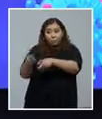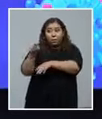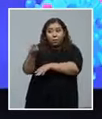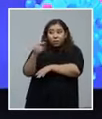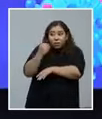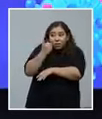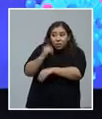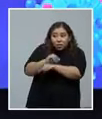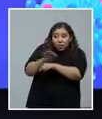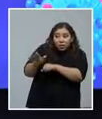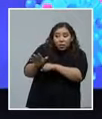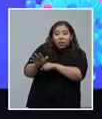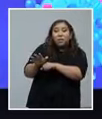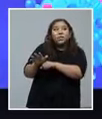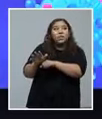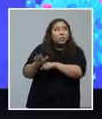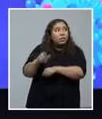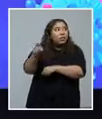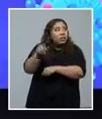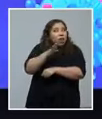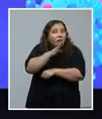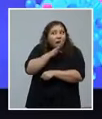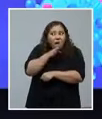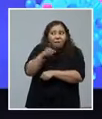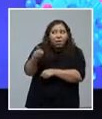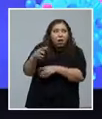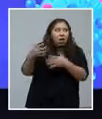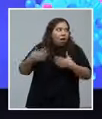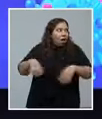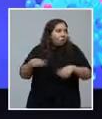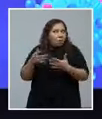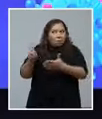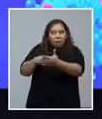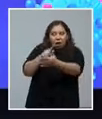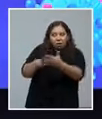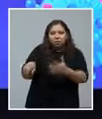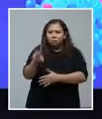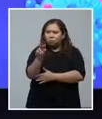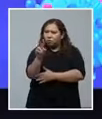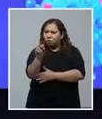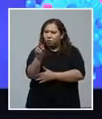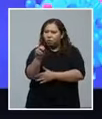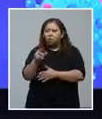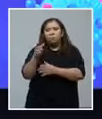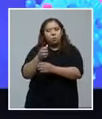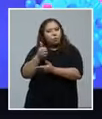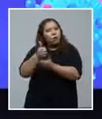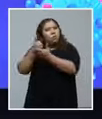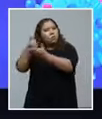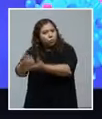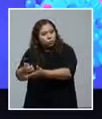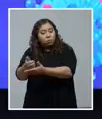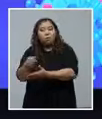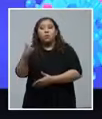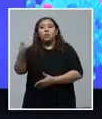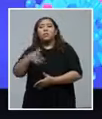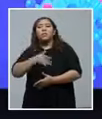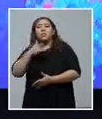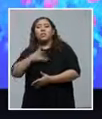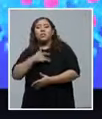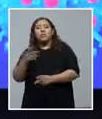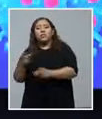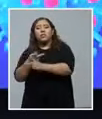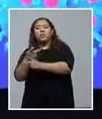físico. Hay que darle todo el apoyo a las personas. Hay que acudir al médico si los síntomas se empeoran.